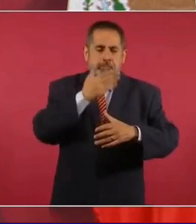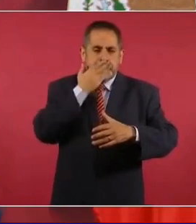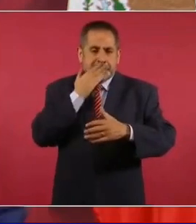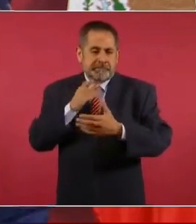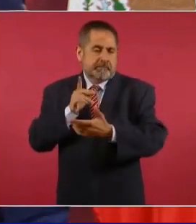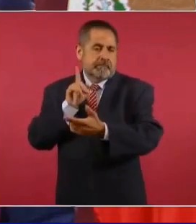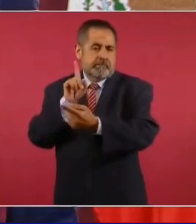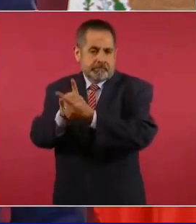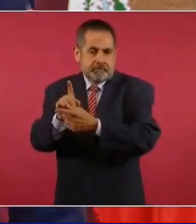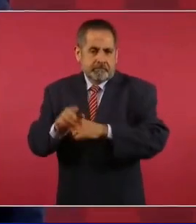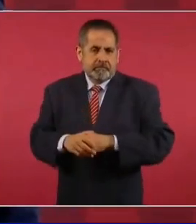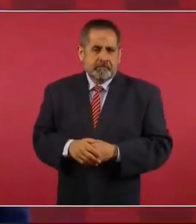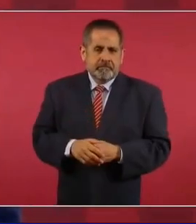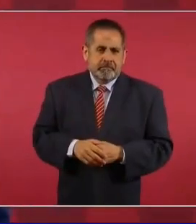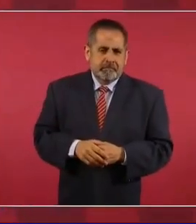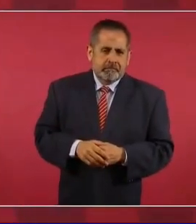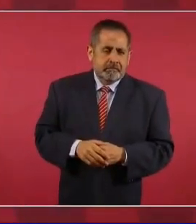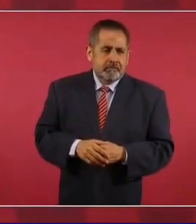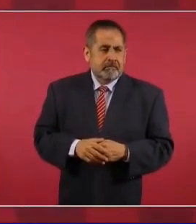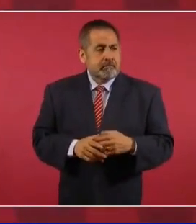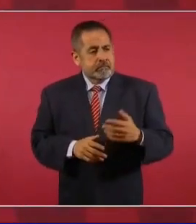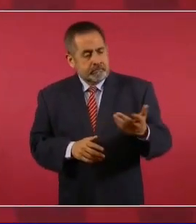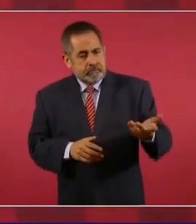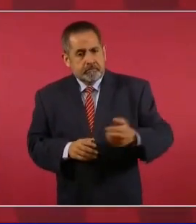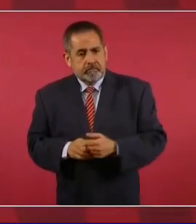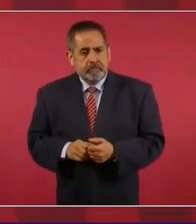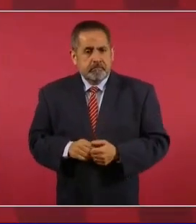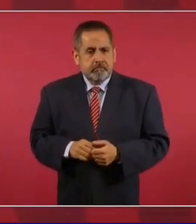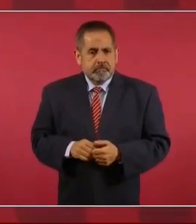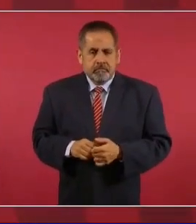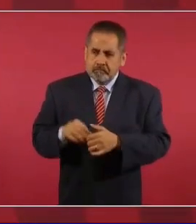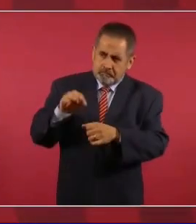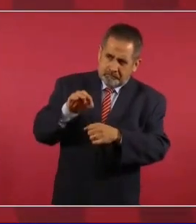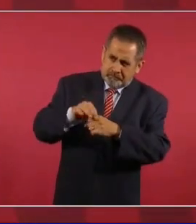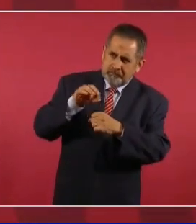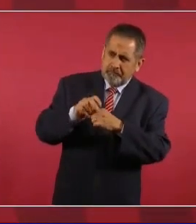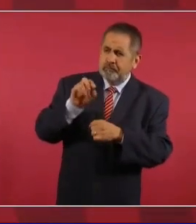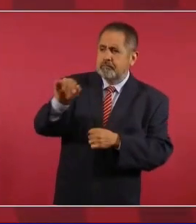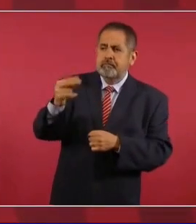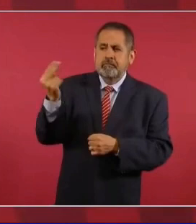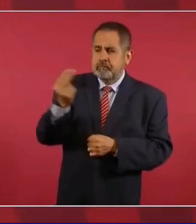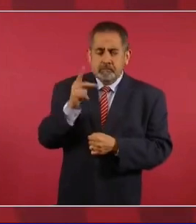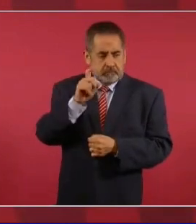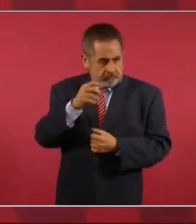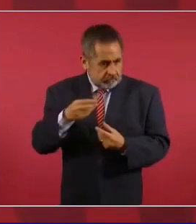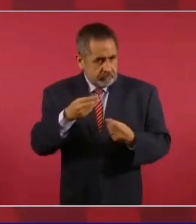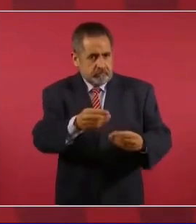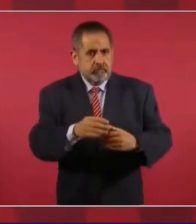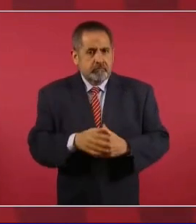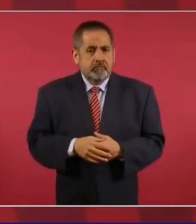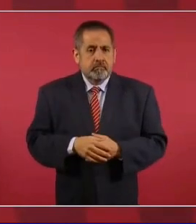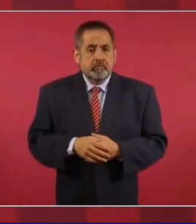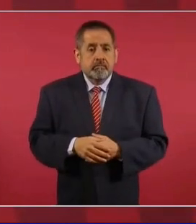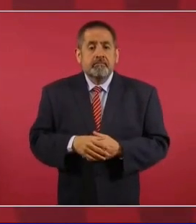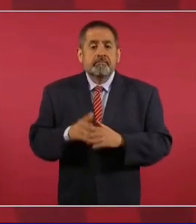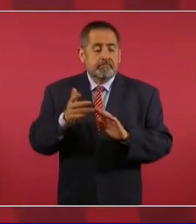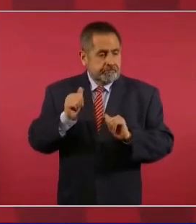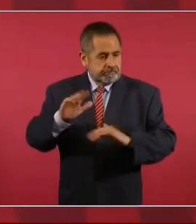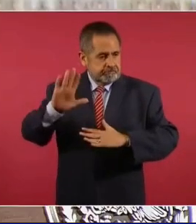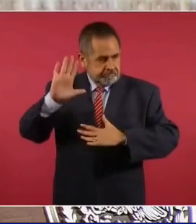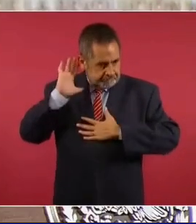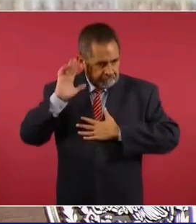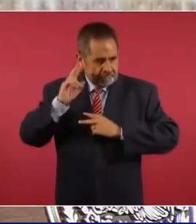y decía, estamos con ustedes, pero necesitamos el agua y ya hicimos un compromiso.